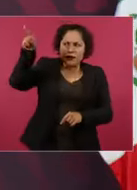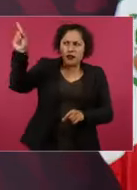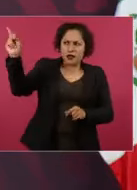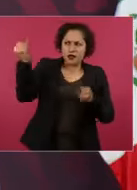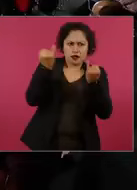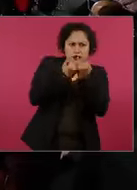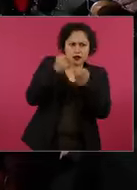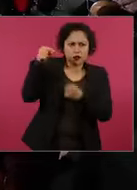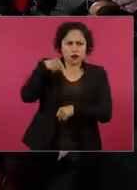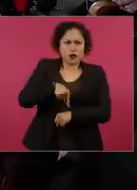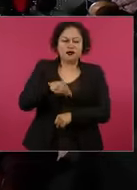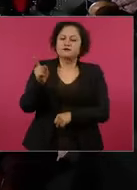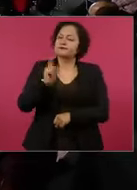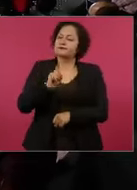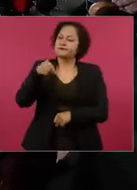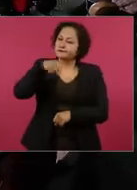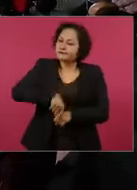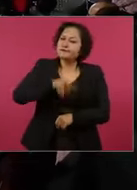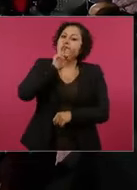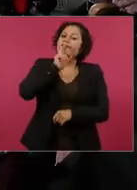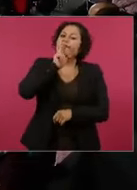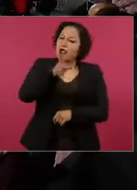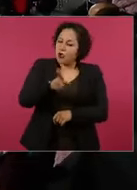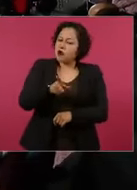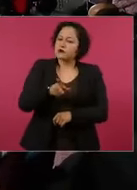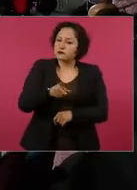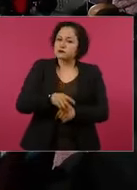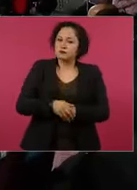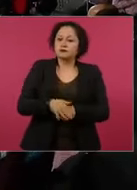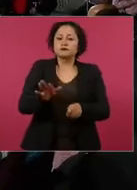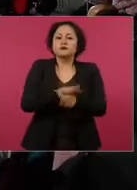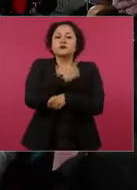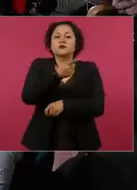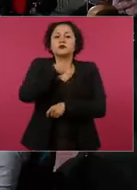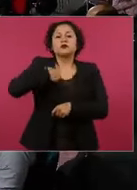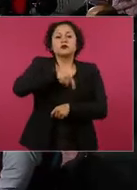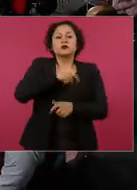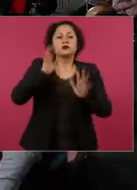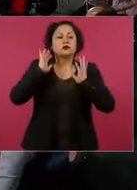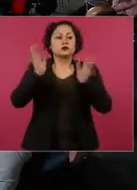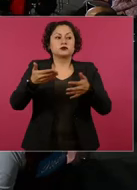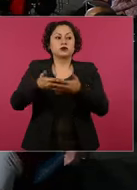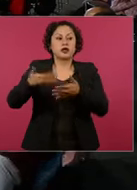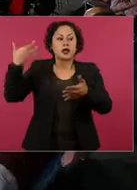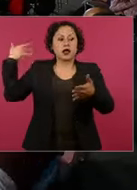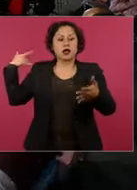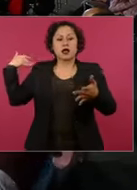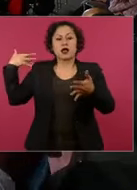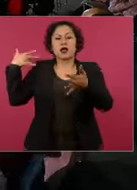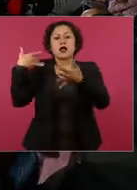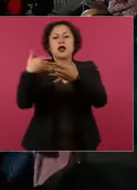porque ya llevamos tiempo trabajando y no tenemos